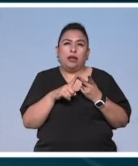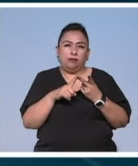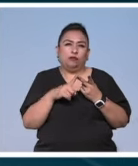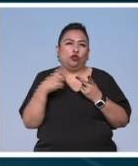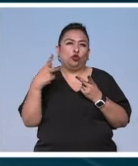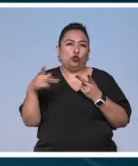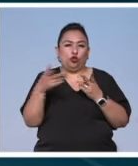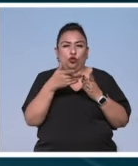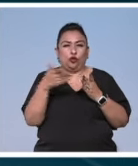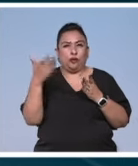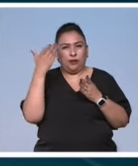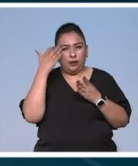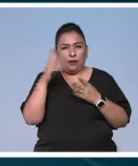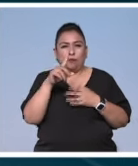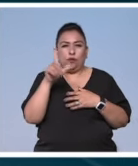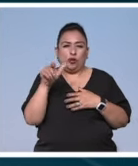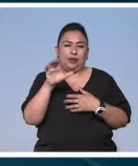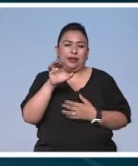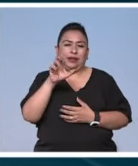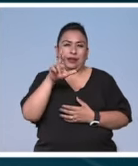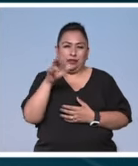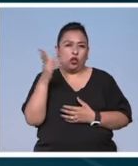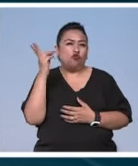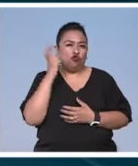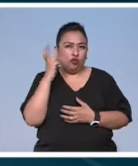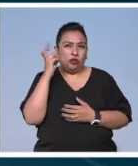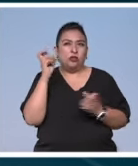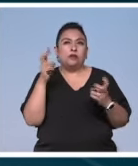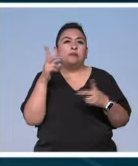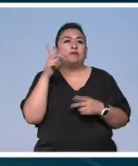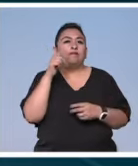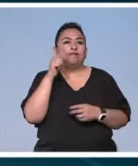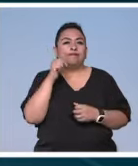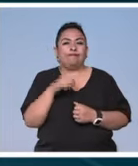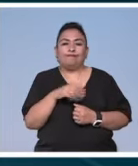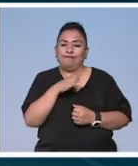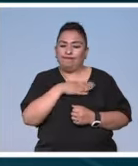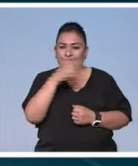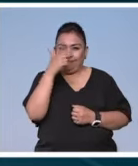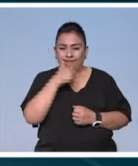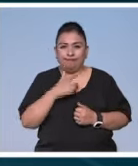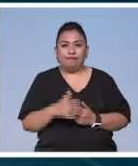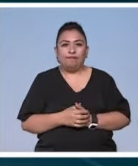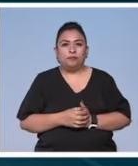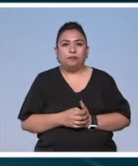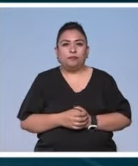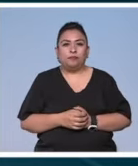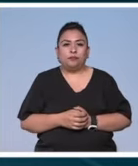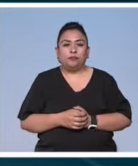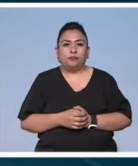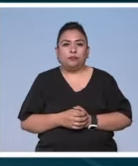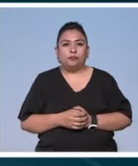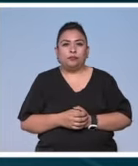pertenecía al periodo posclásico disfrútenlo y nos vemos el día de mañana buenas noches y nos vemos el el